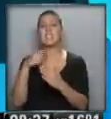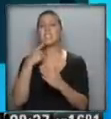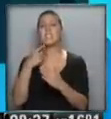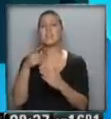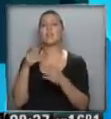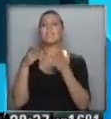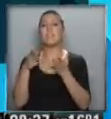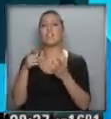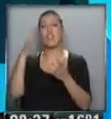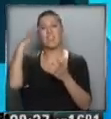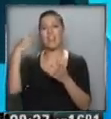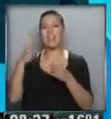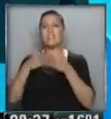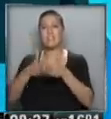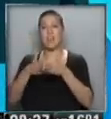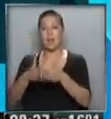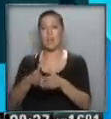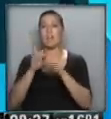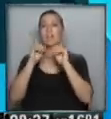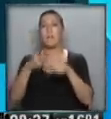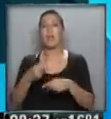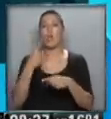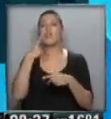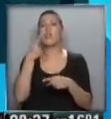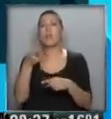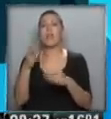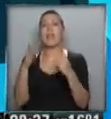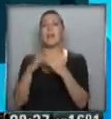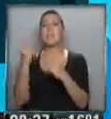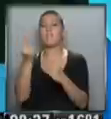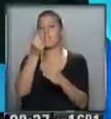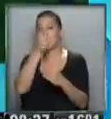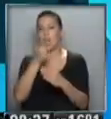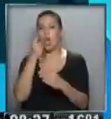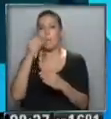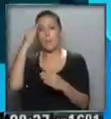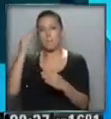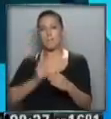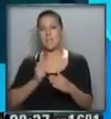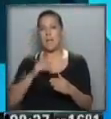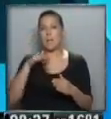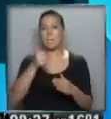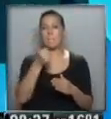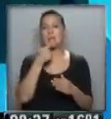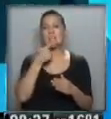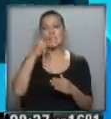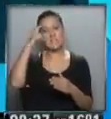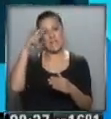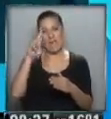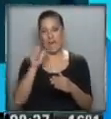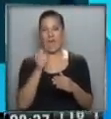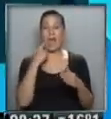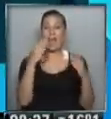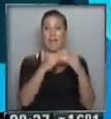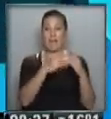Inteligencia Naval, también conocida como la Casa de Fin de Semana del represor Emilio Macera. La vivienda ubicada